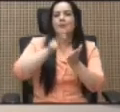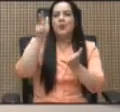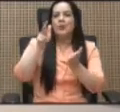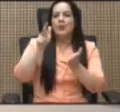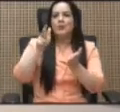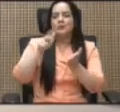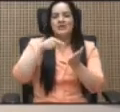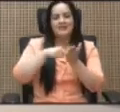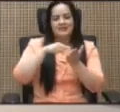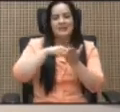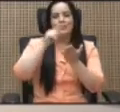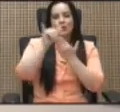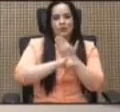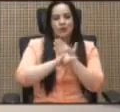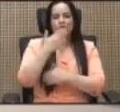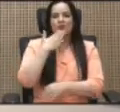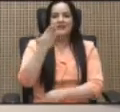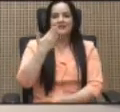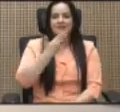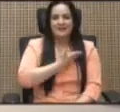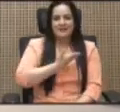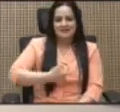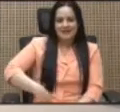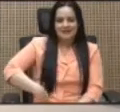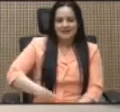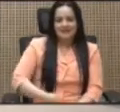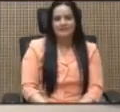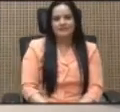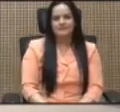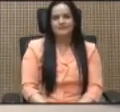proyecto. Gracias, presidente. Gracias.